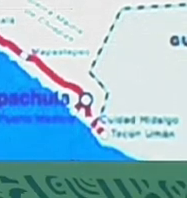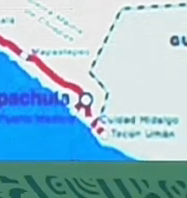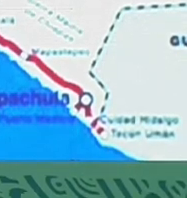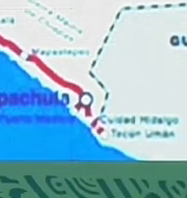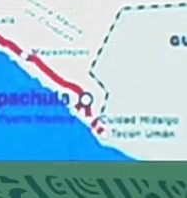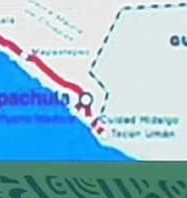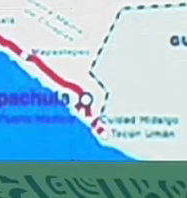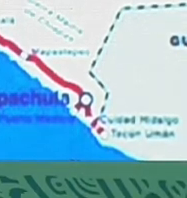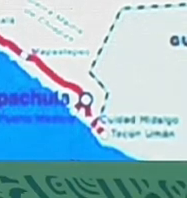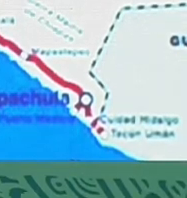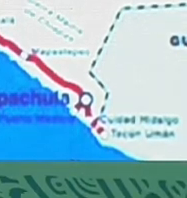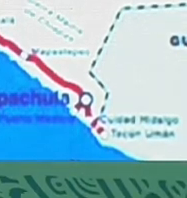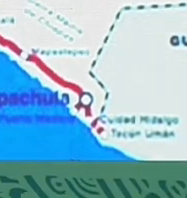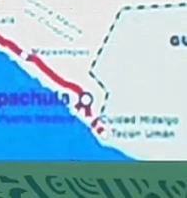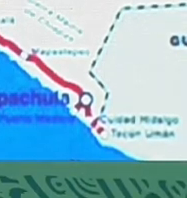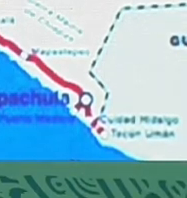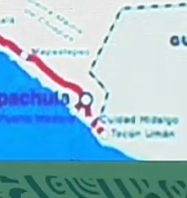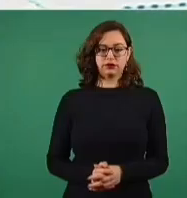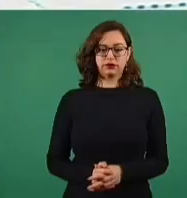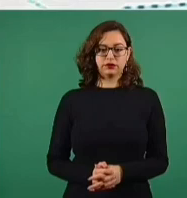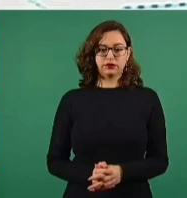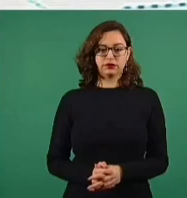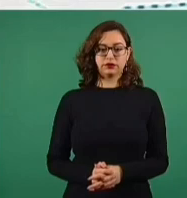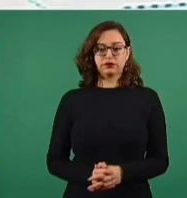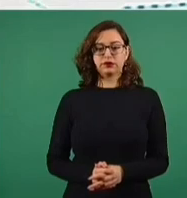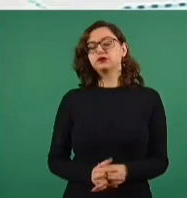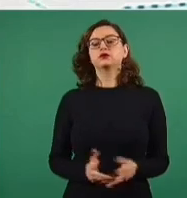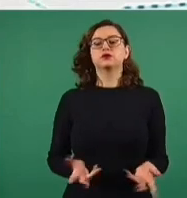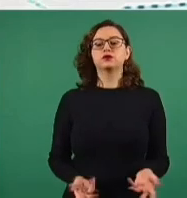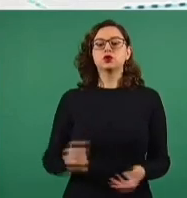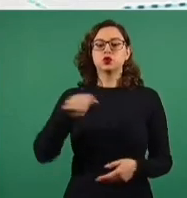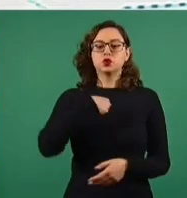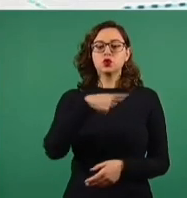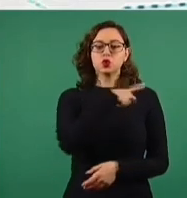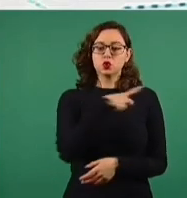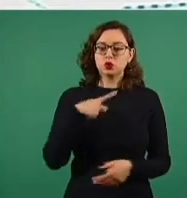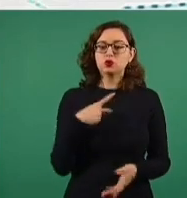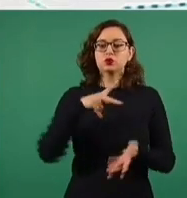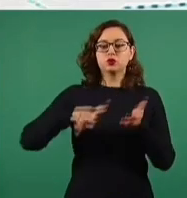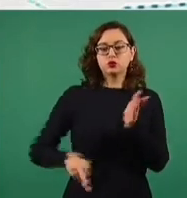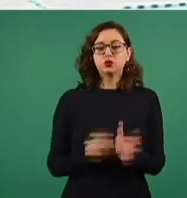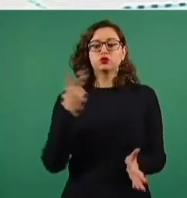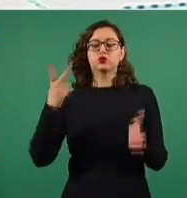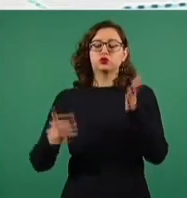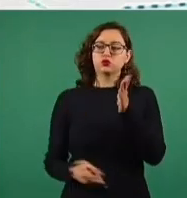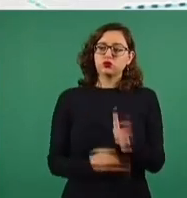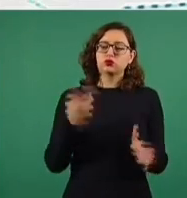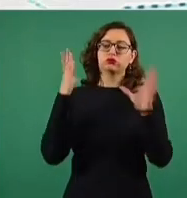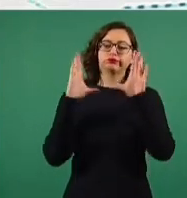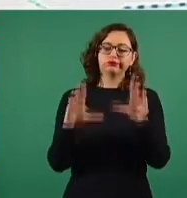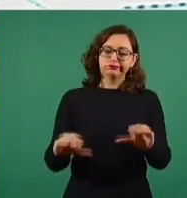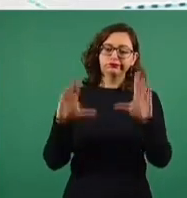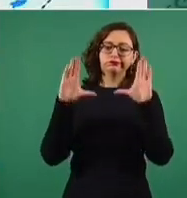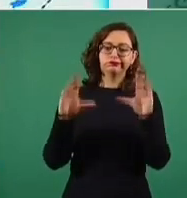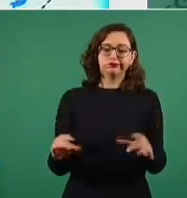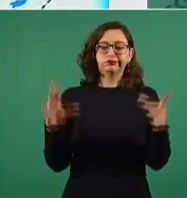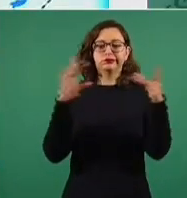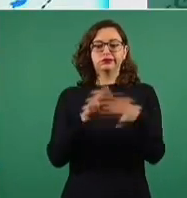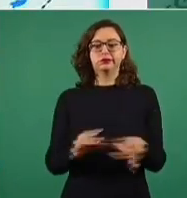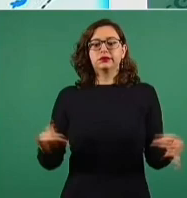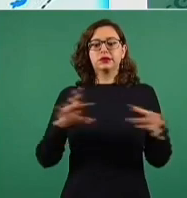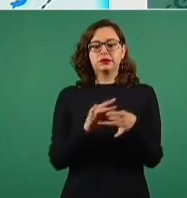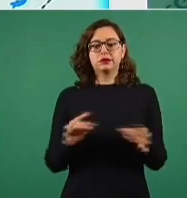que repetir y repetir, porque es una labor pedagógica y me interesa